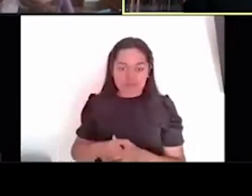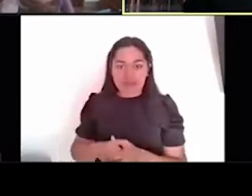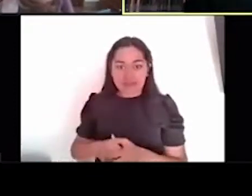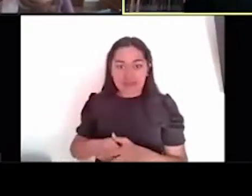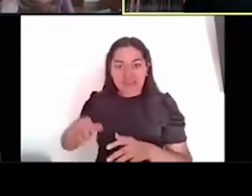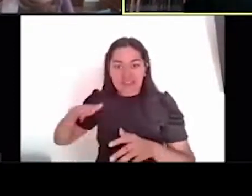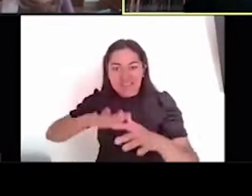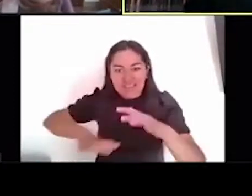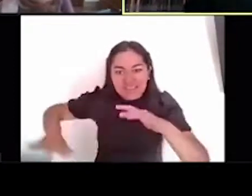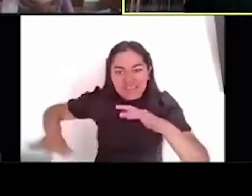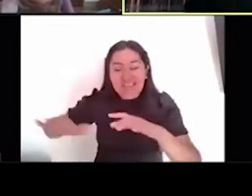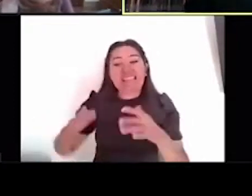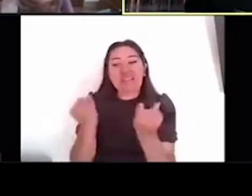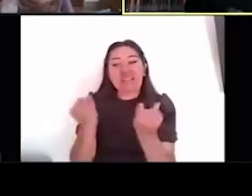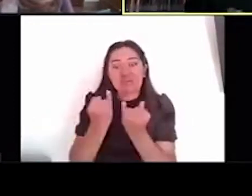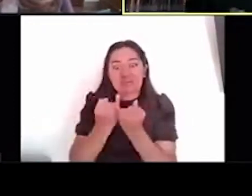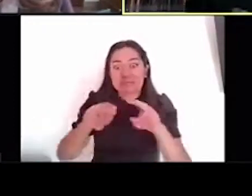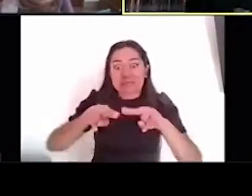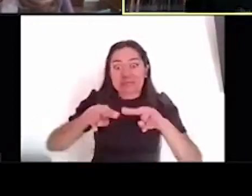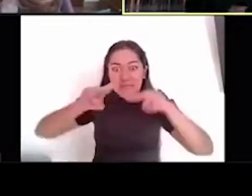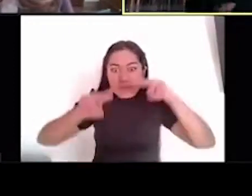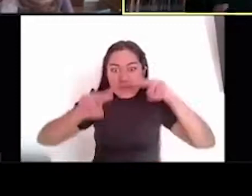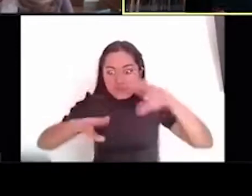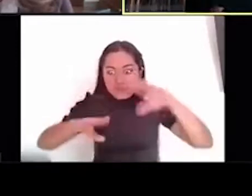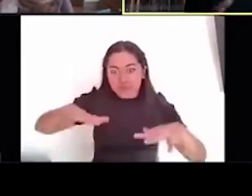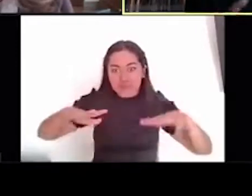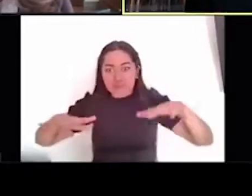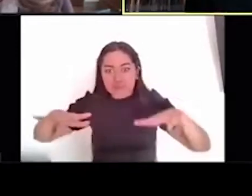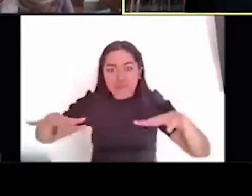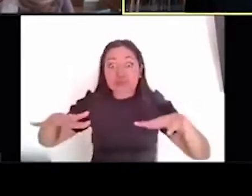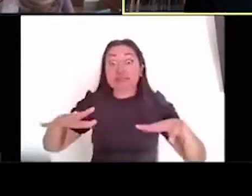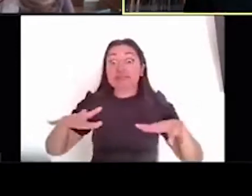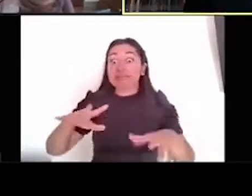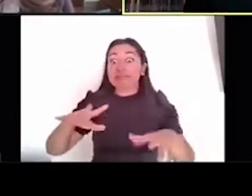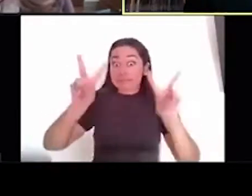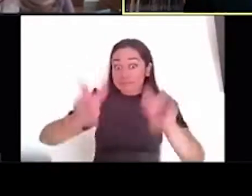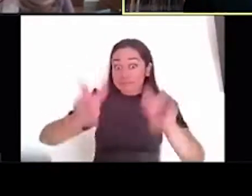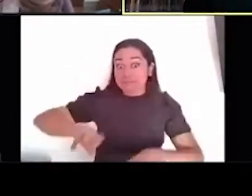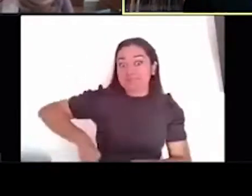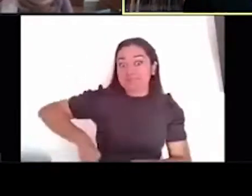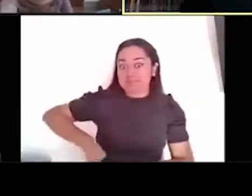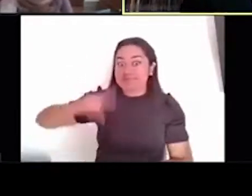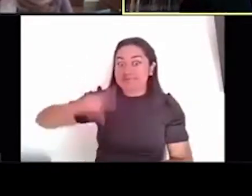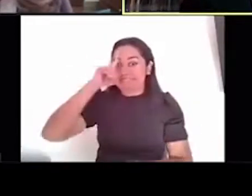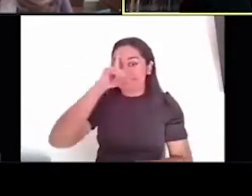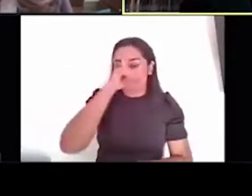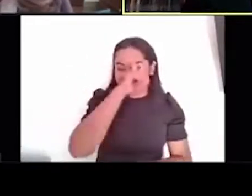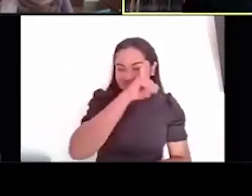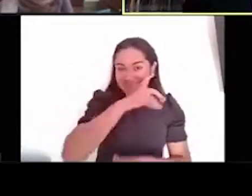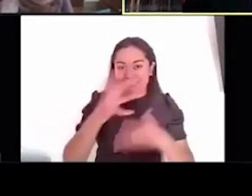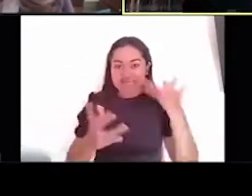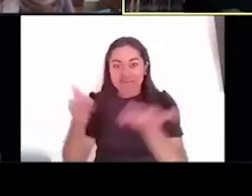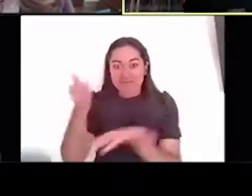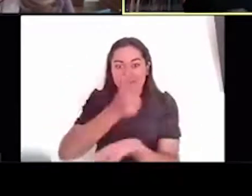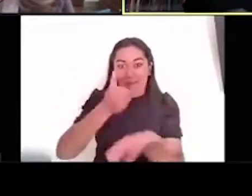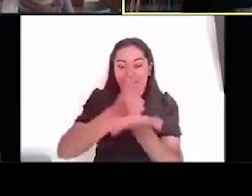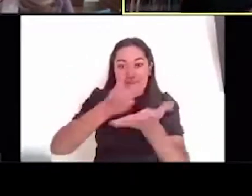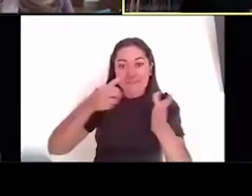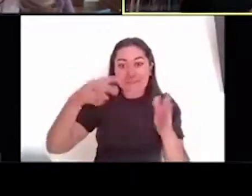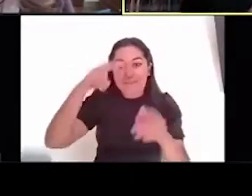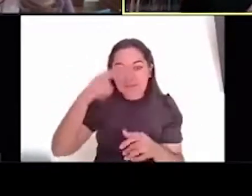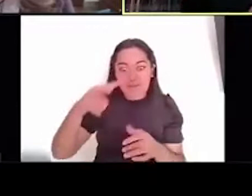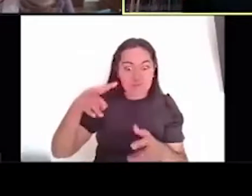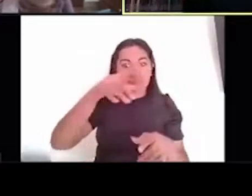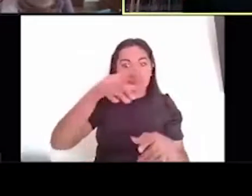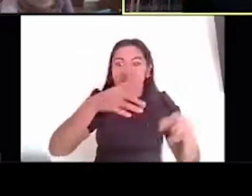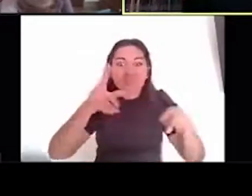es sumamente muy interesante, pero muy complejo, de trabajar en el, en la ciudad de México, y en particular en el centro